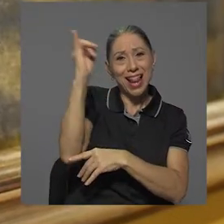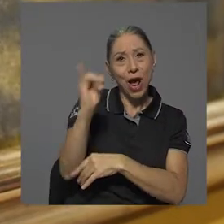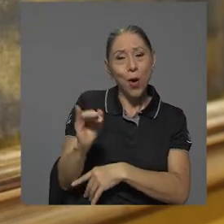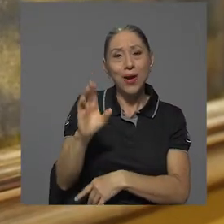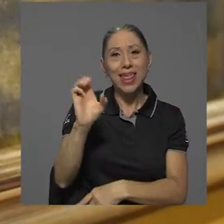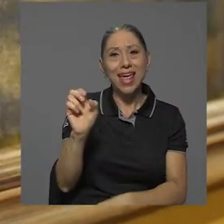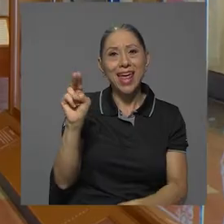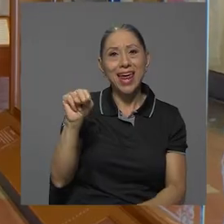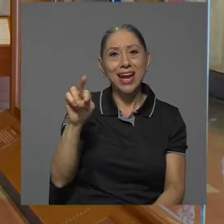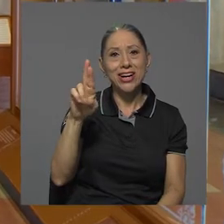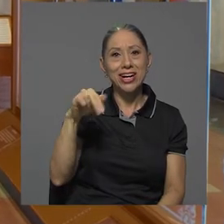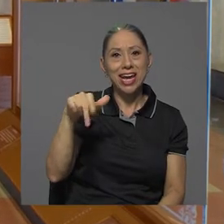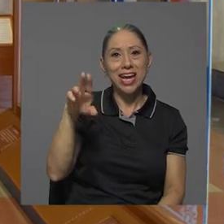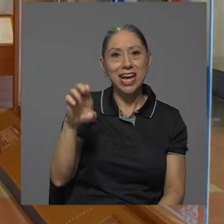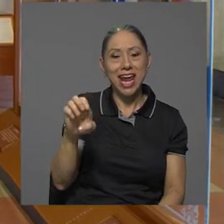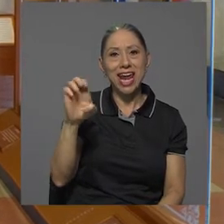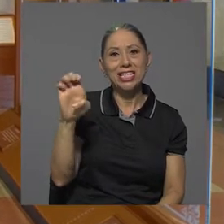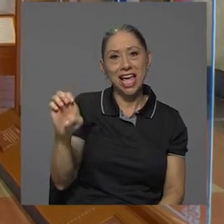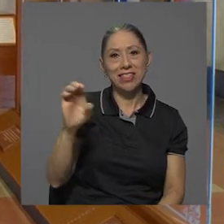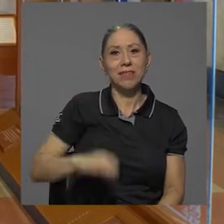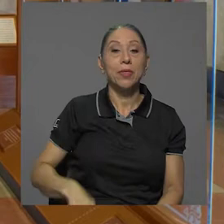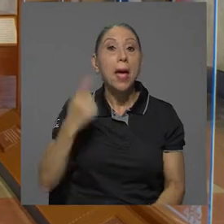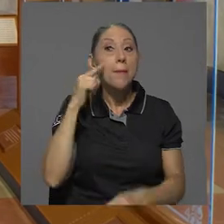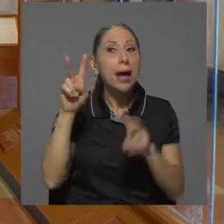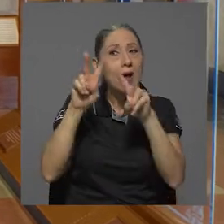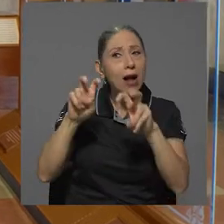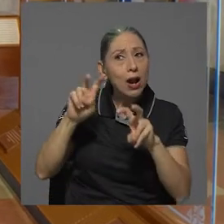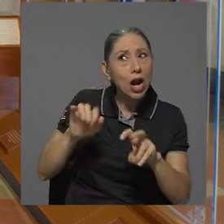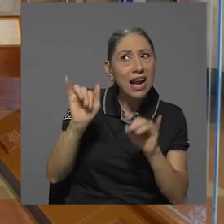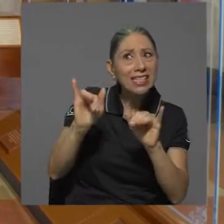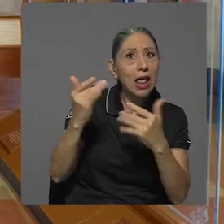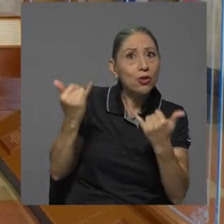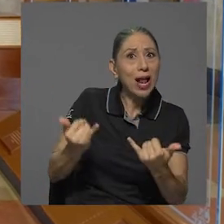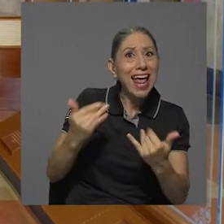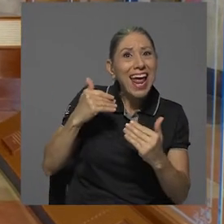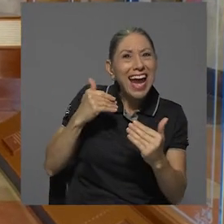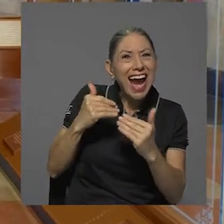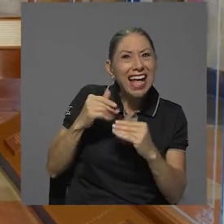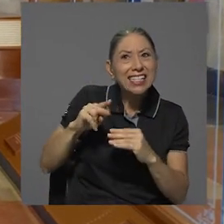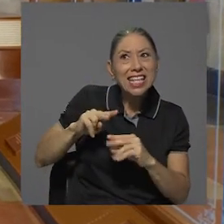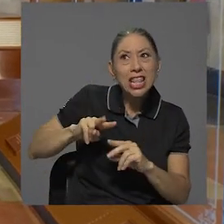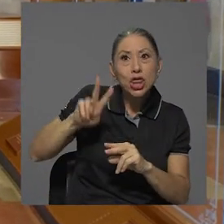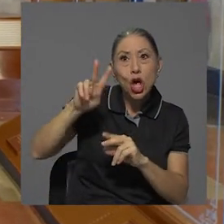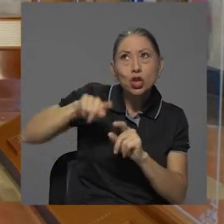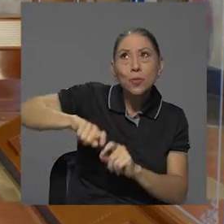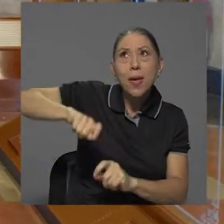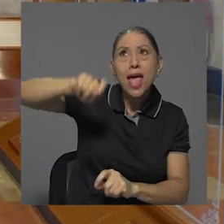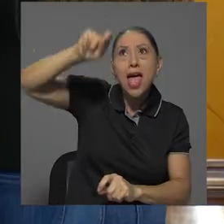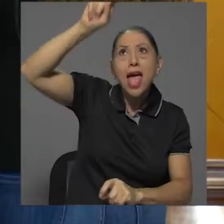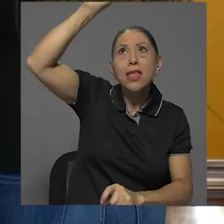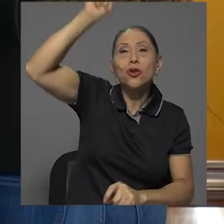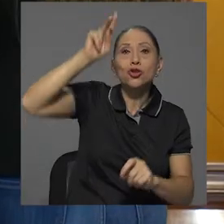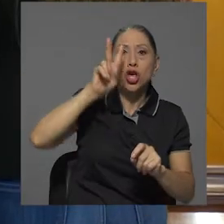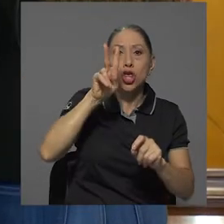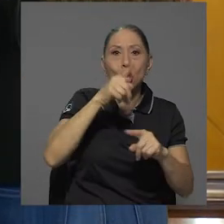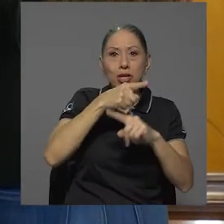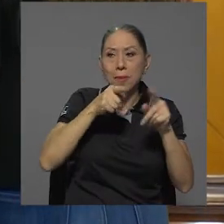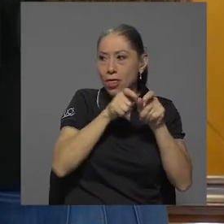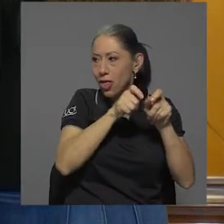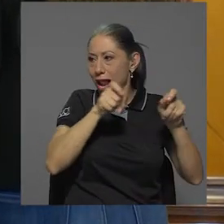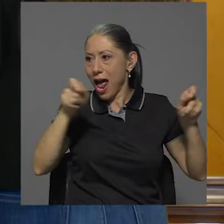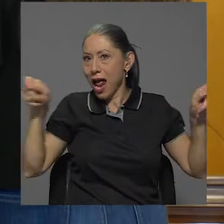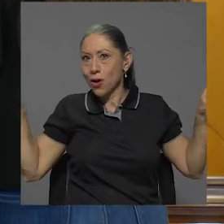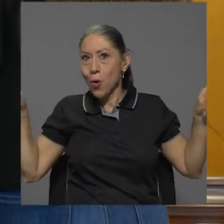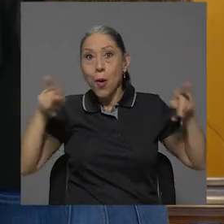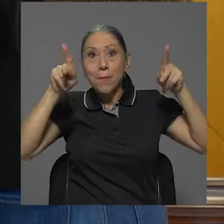Enrique Echandi. Para valorar el estado actual de esta pintura, de casi dos metros de altura y dos metros y medio de largo, los especialistas le